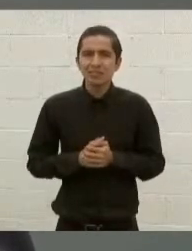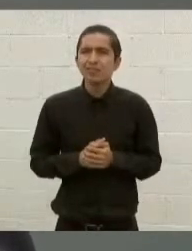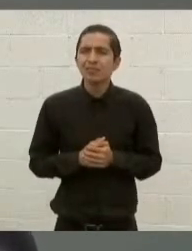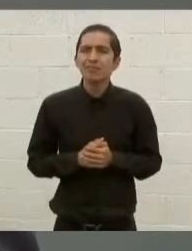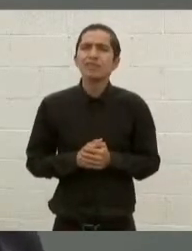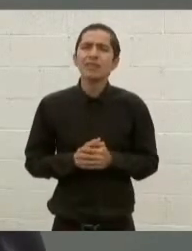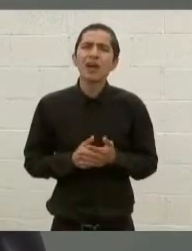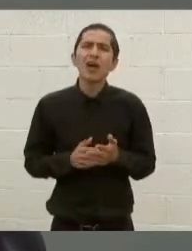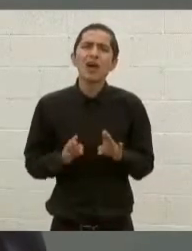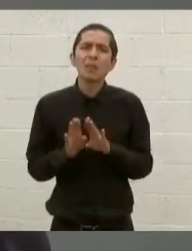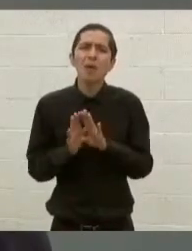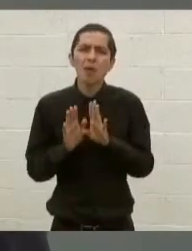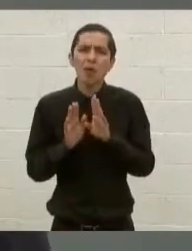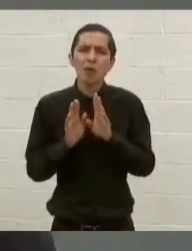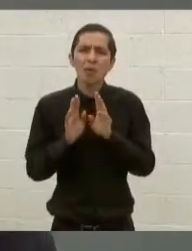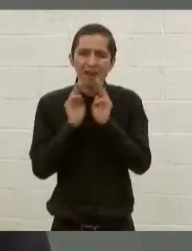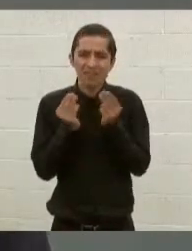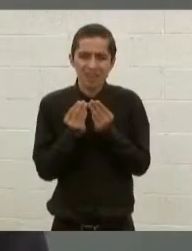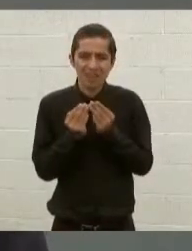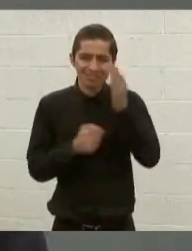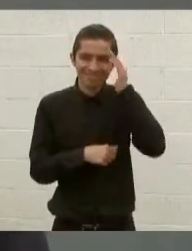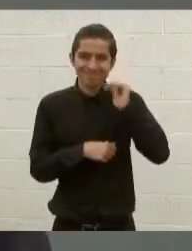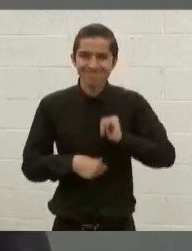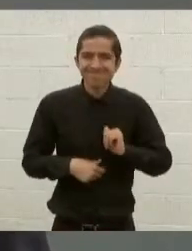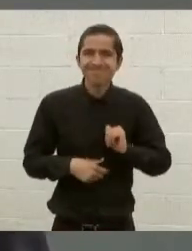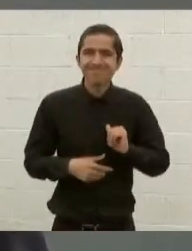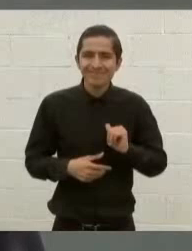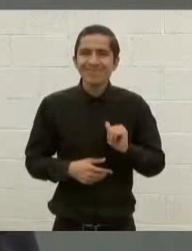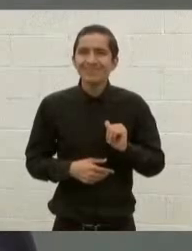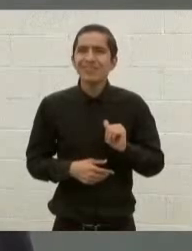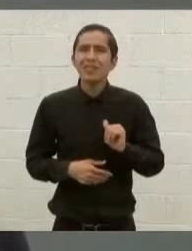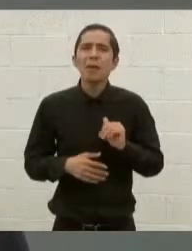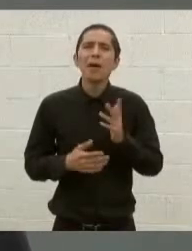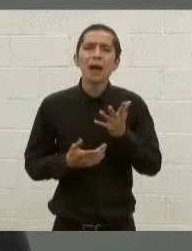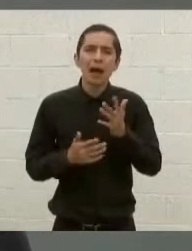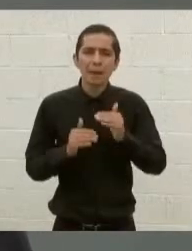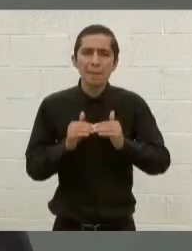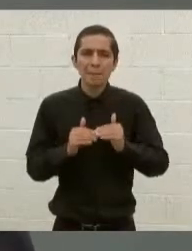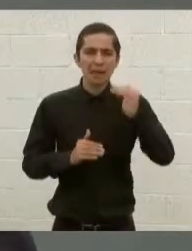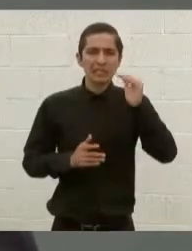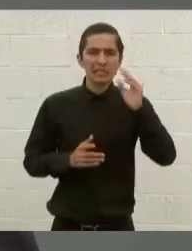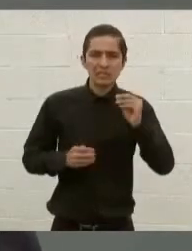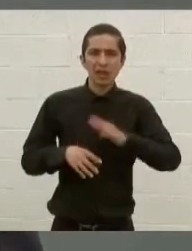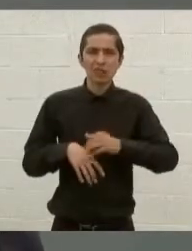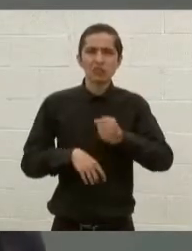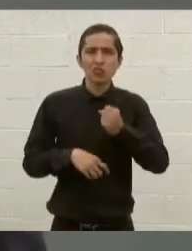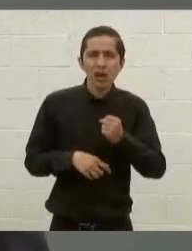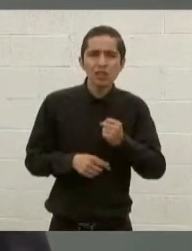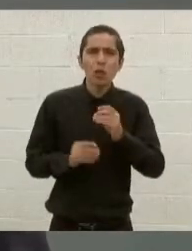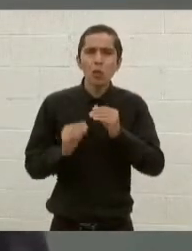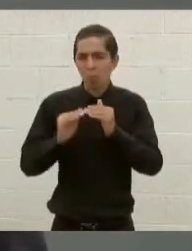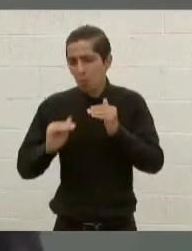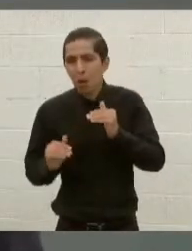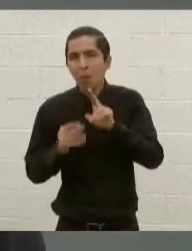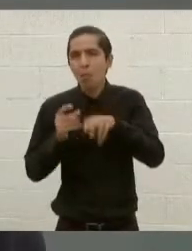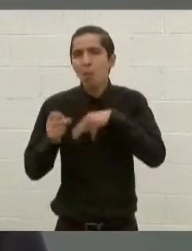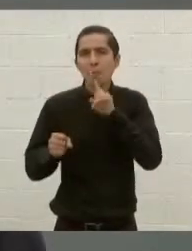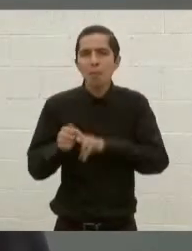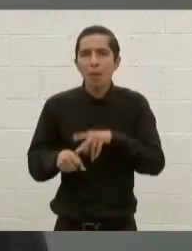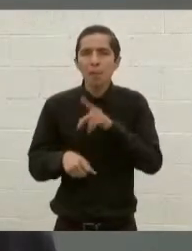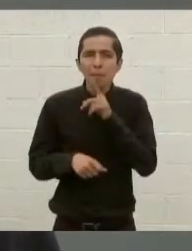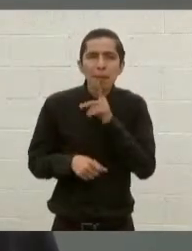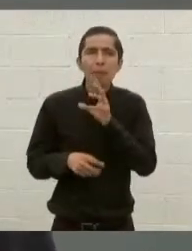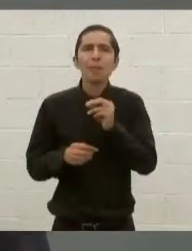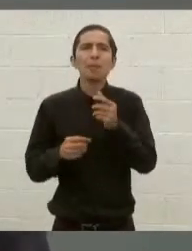criminales con mayor o menor capacidad criminal, capacidad de